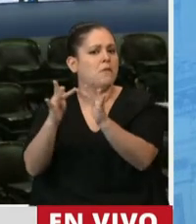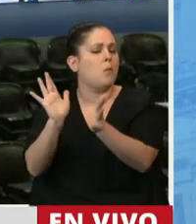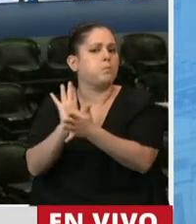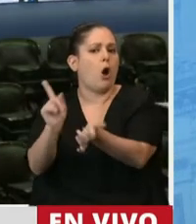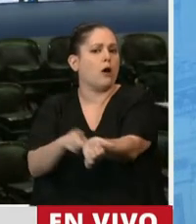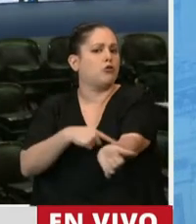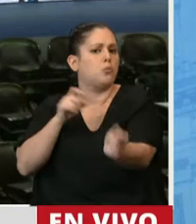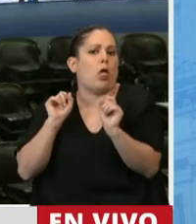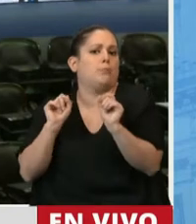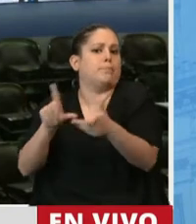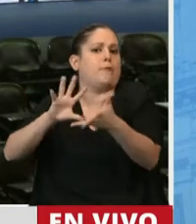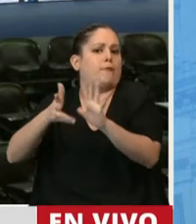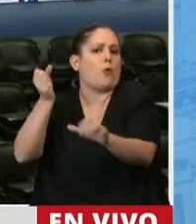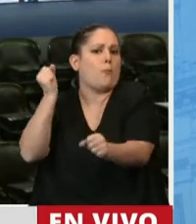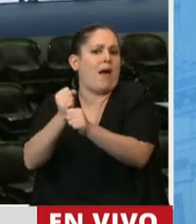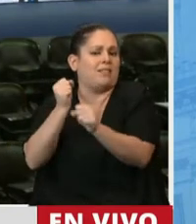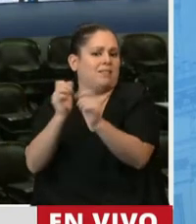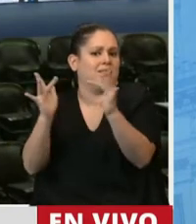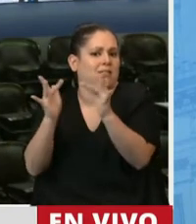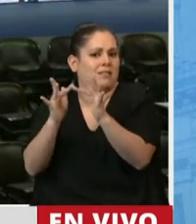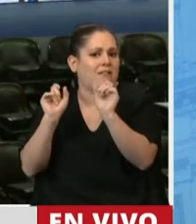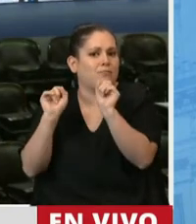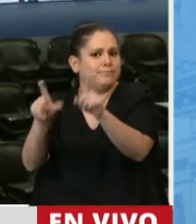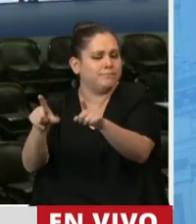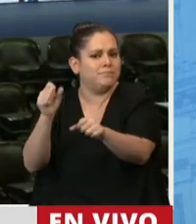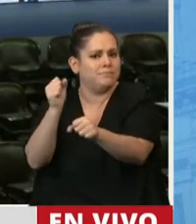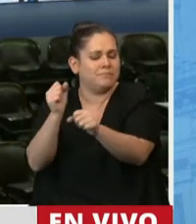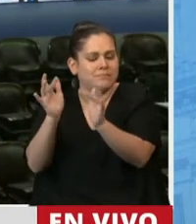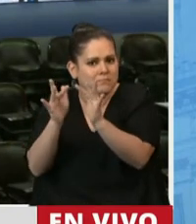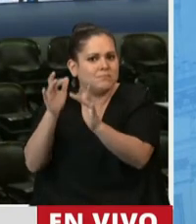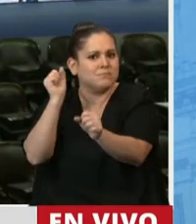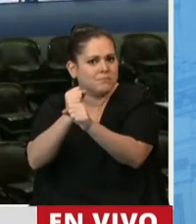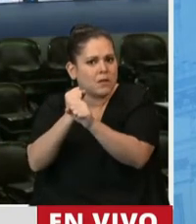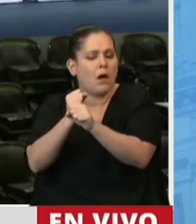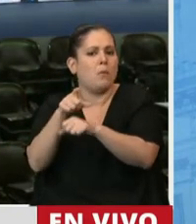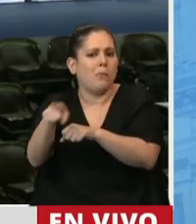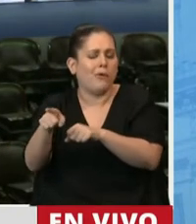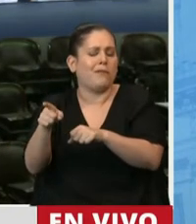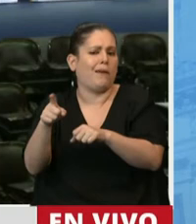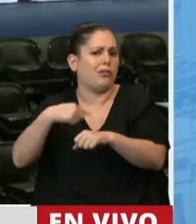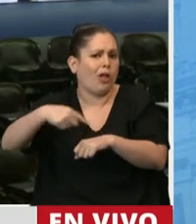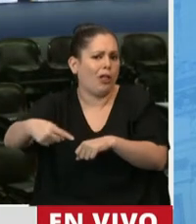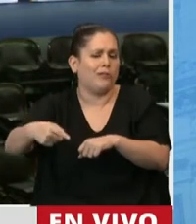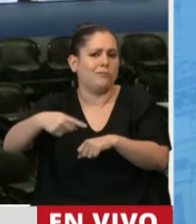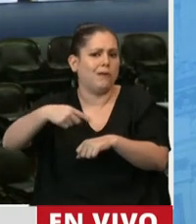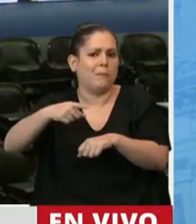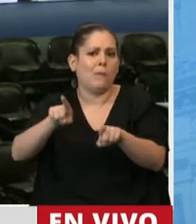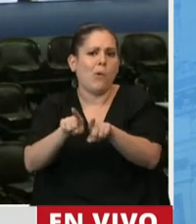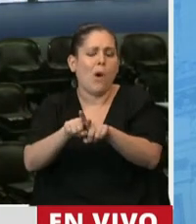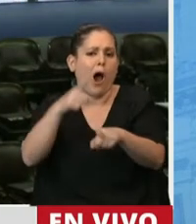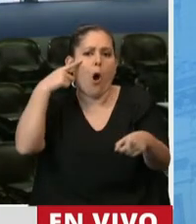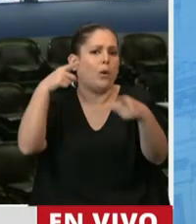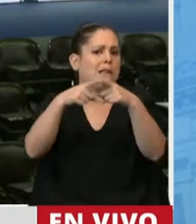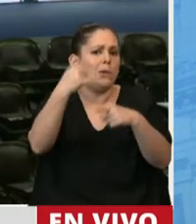teletrabajo diferente al que estamos acostumbrados porque van, vienen, los programadores se trabajan por objetivos,